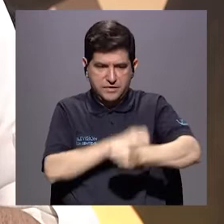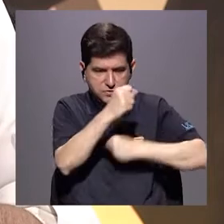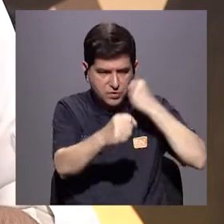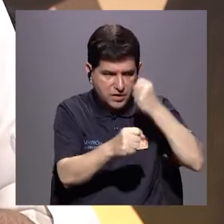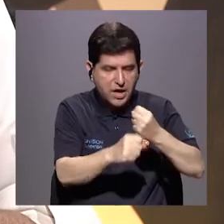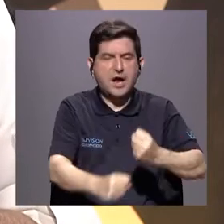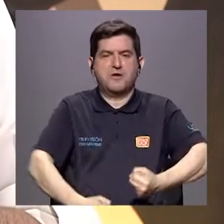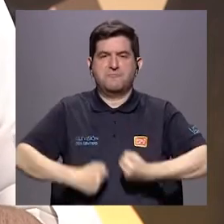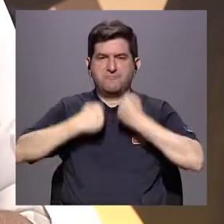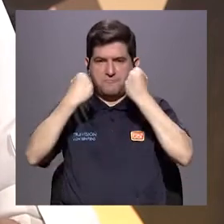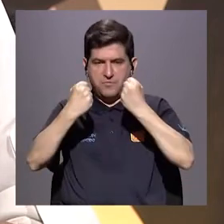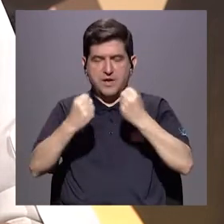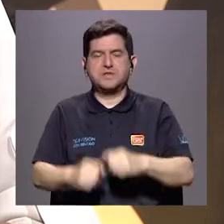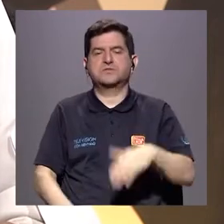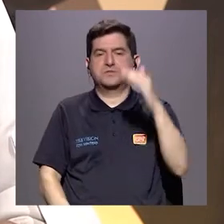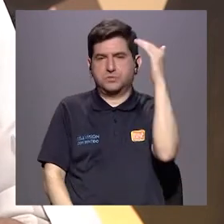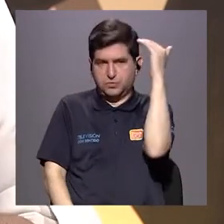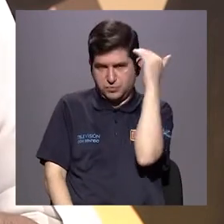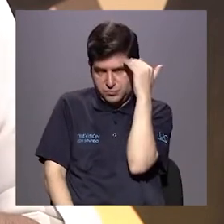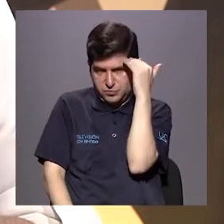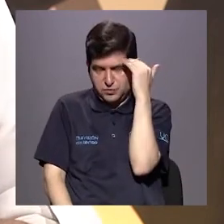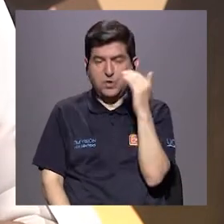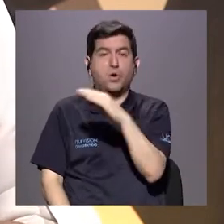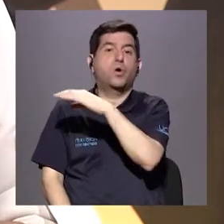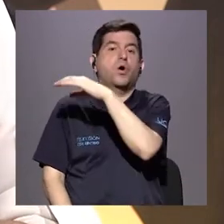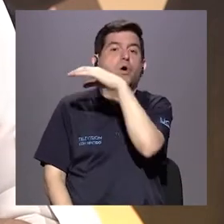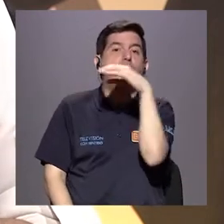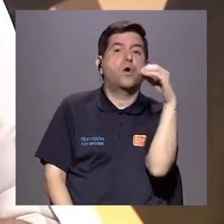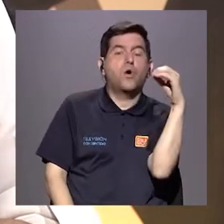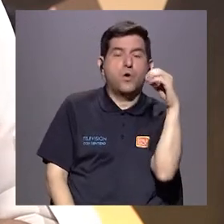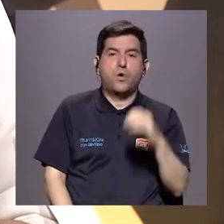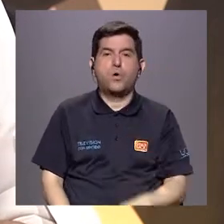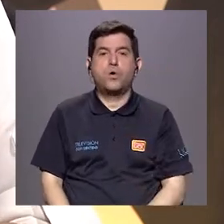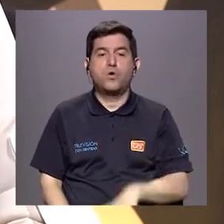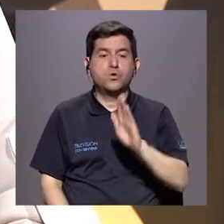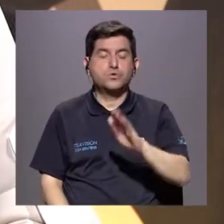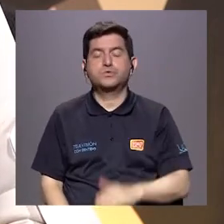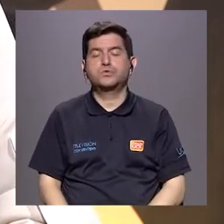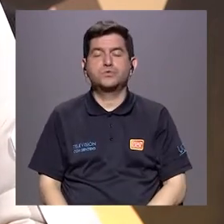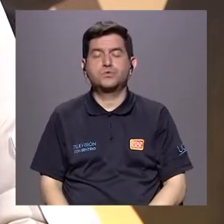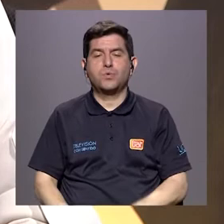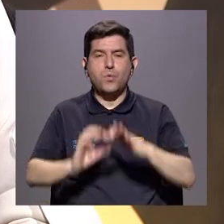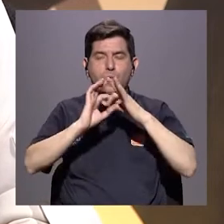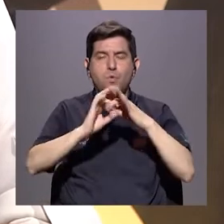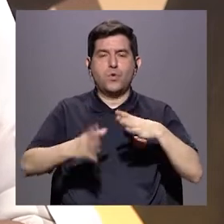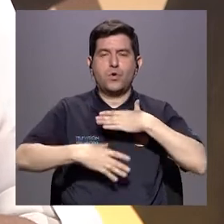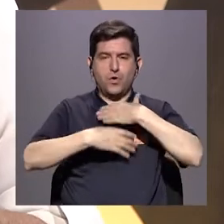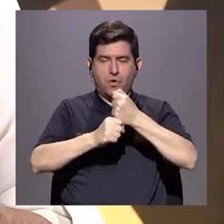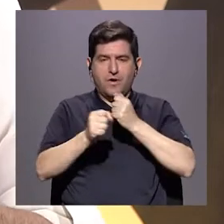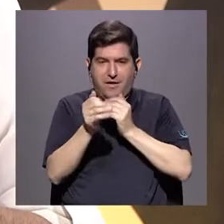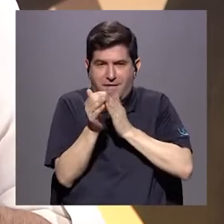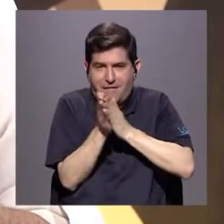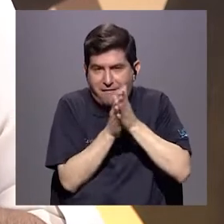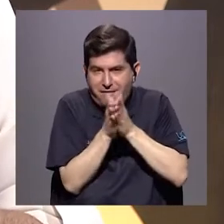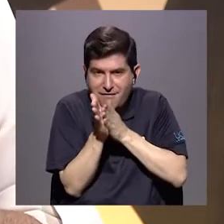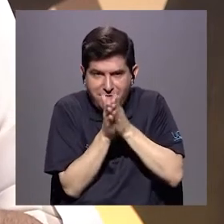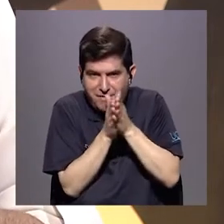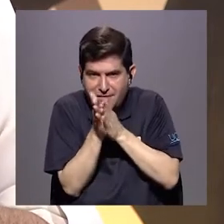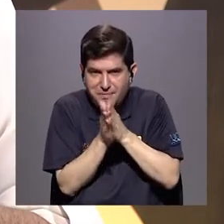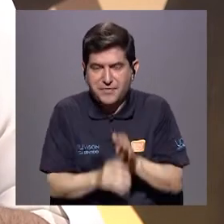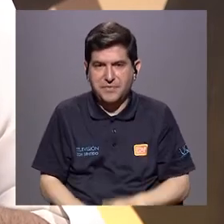edad, a su fuerza, a su conocimiento, o a su lazo de confianza con el niño, aprovecha